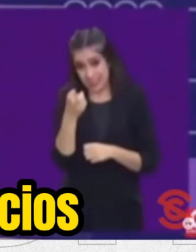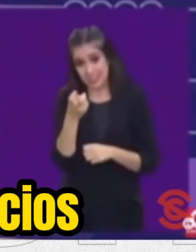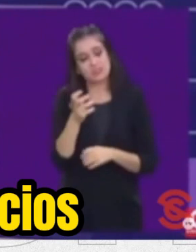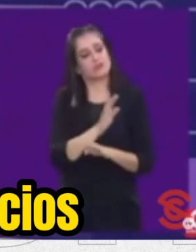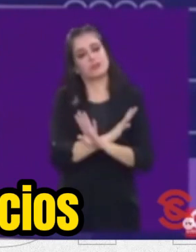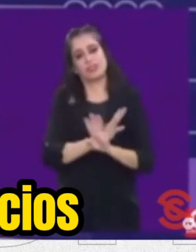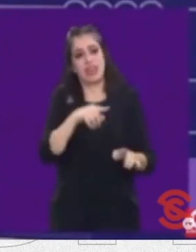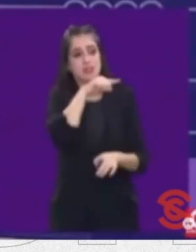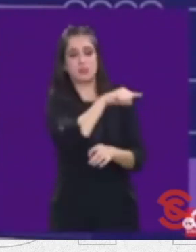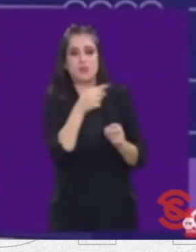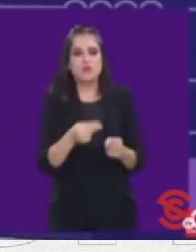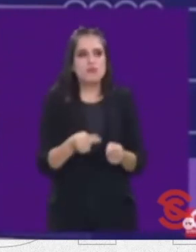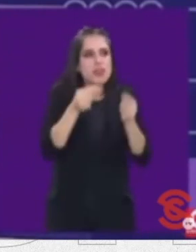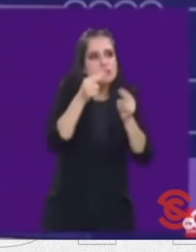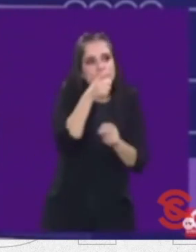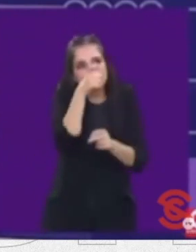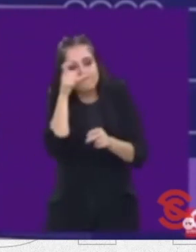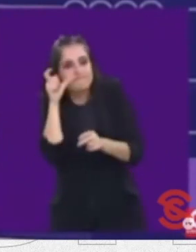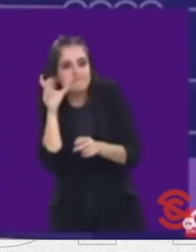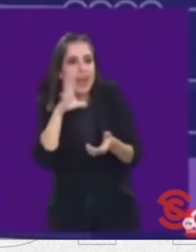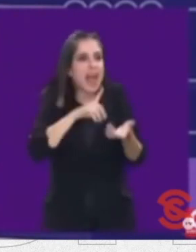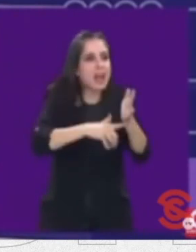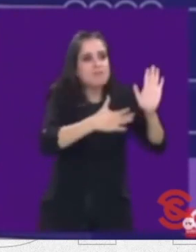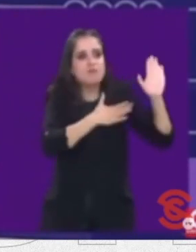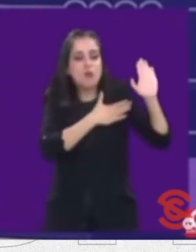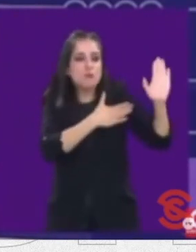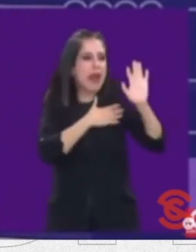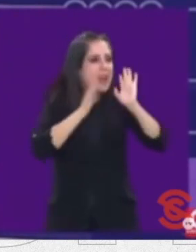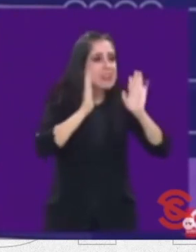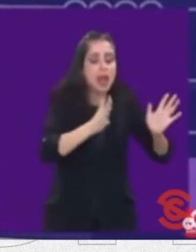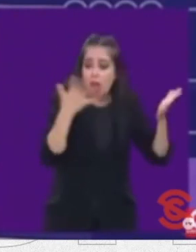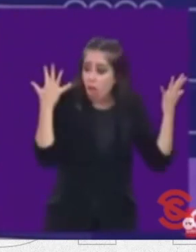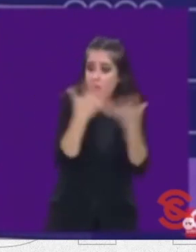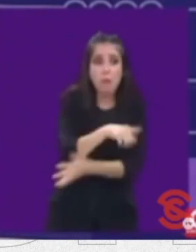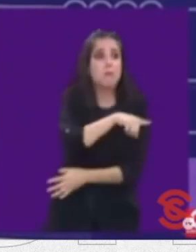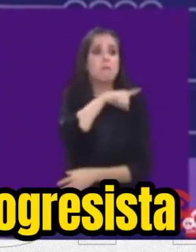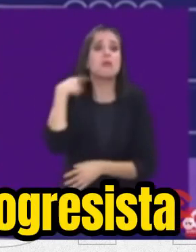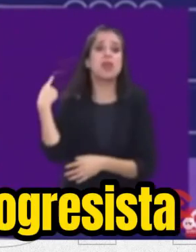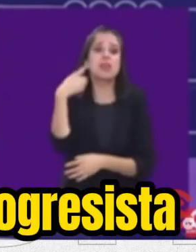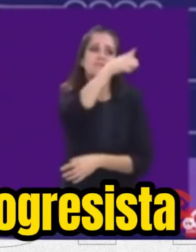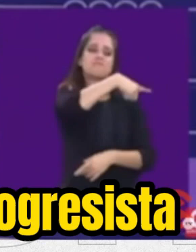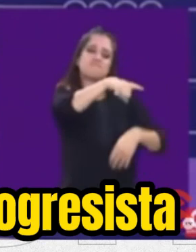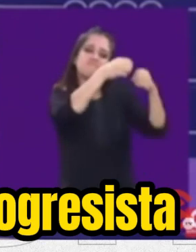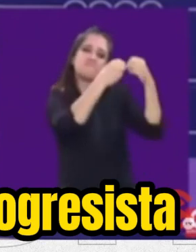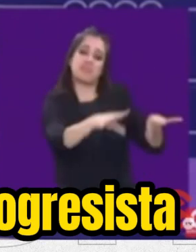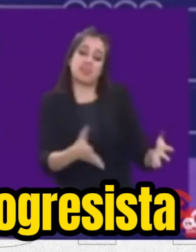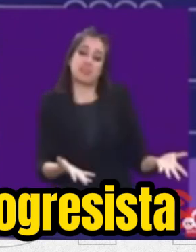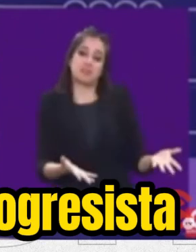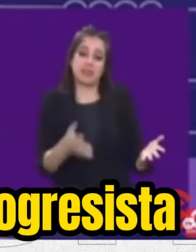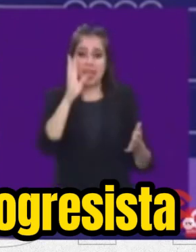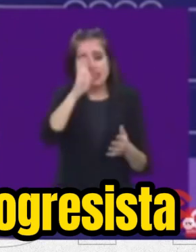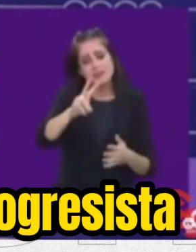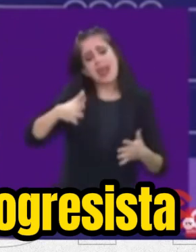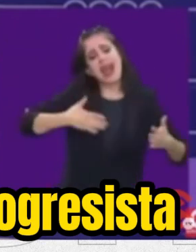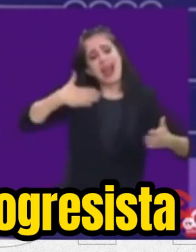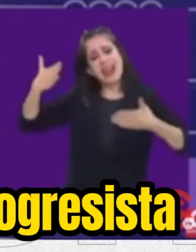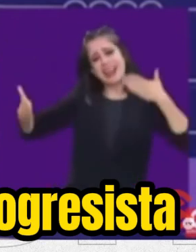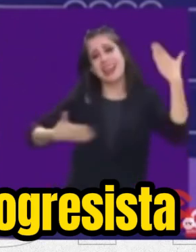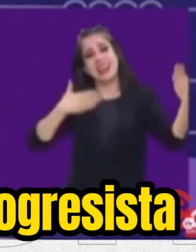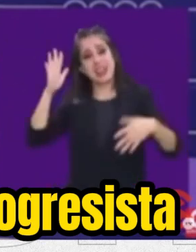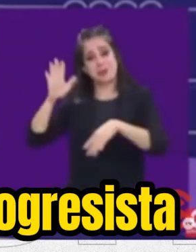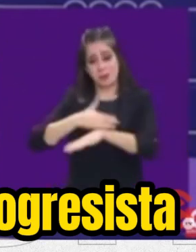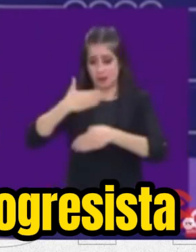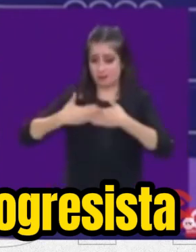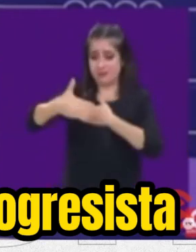todos sus negocios que ya habían apalabrado. Eso me llena a mí de alegría porque esta ciudad es y seguirá